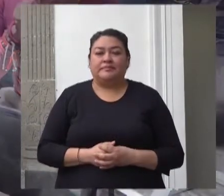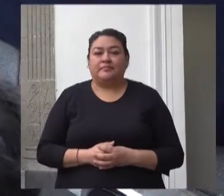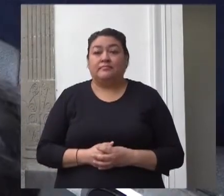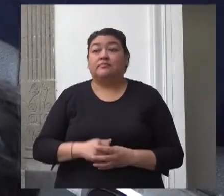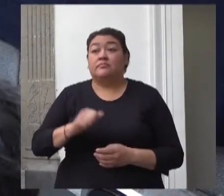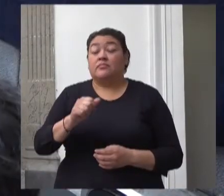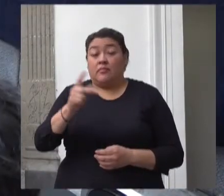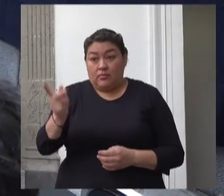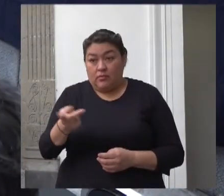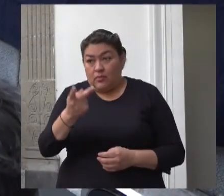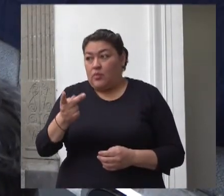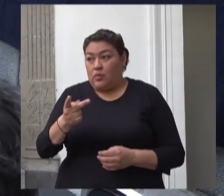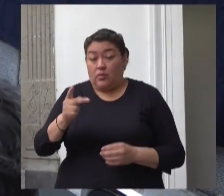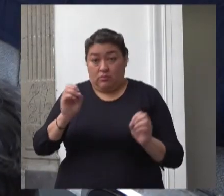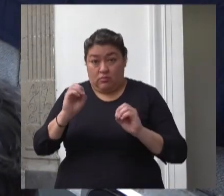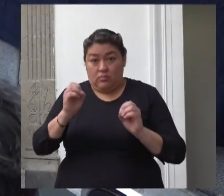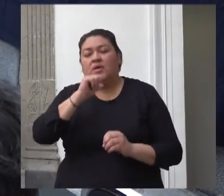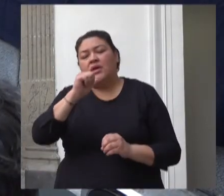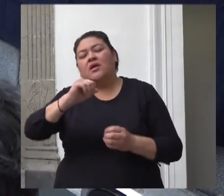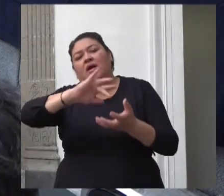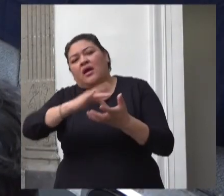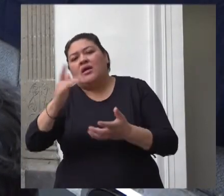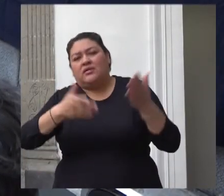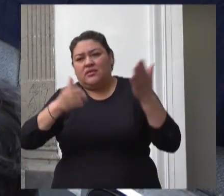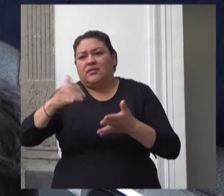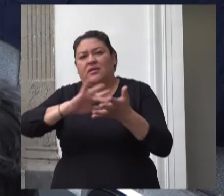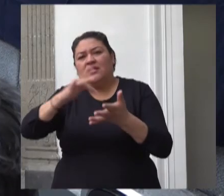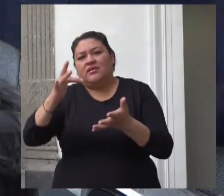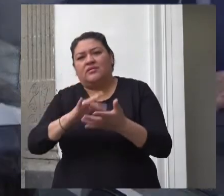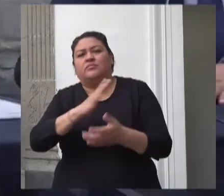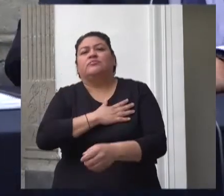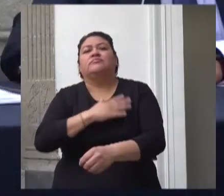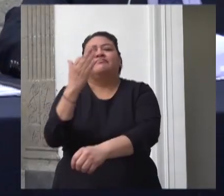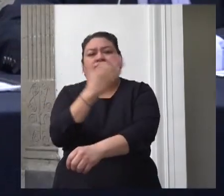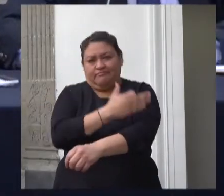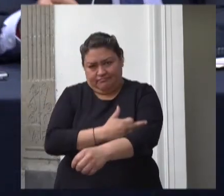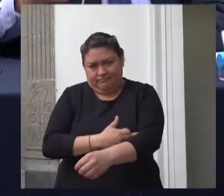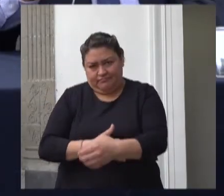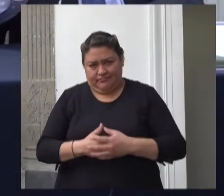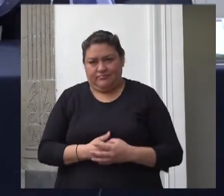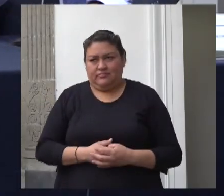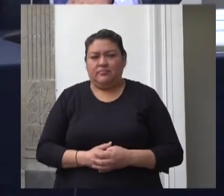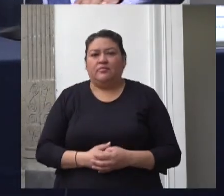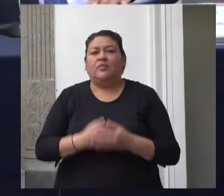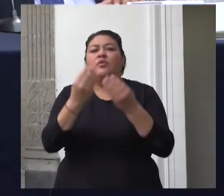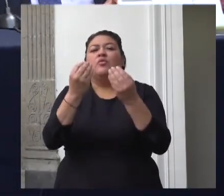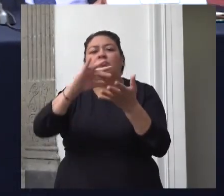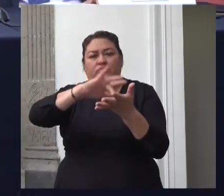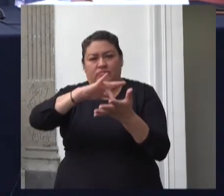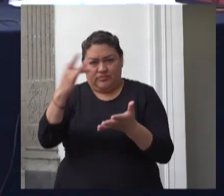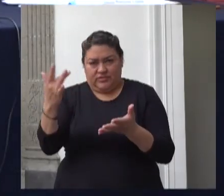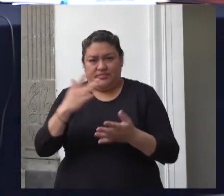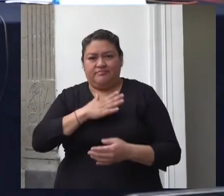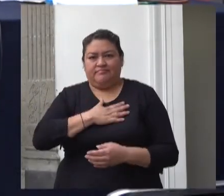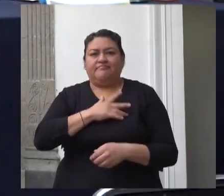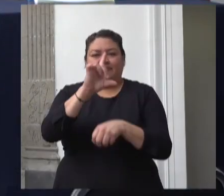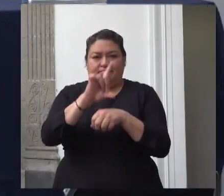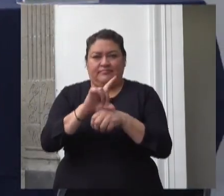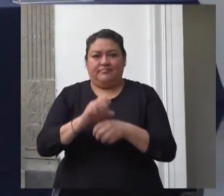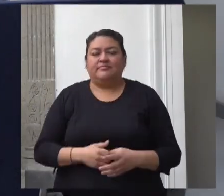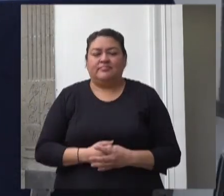nuevamente les agradecemos su presencia y que pasen muy buena tarde muchas gracias buenos días